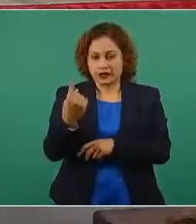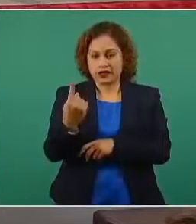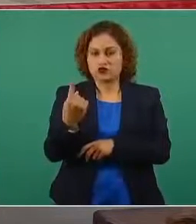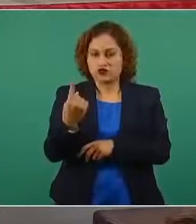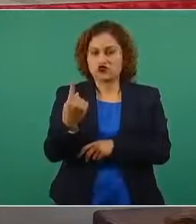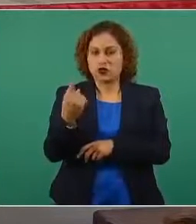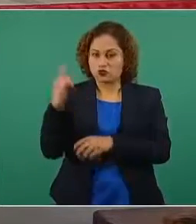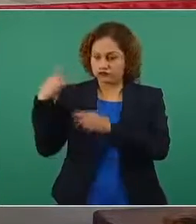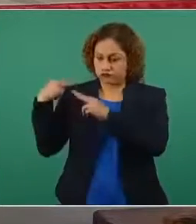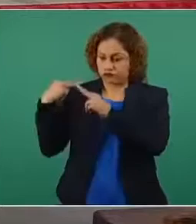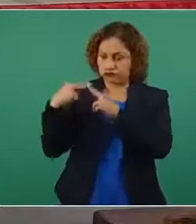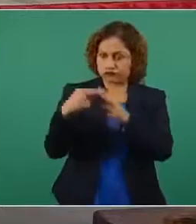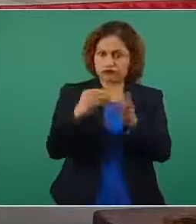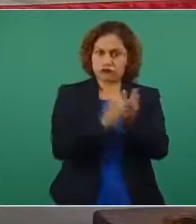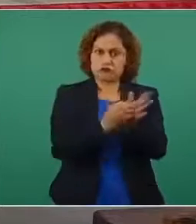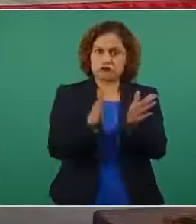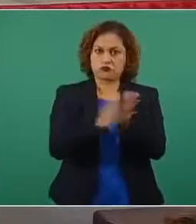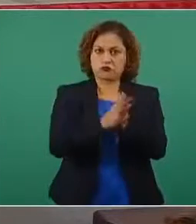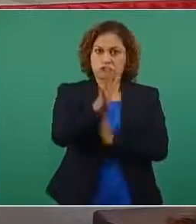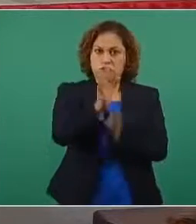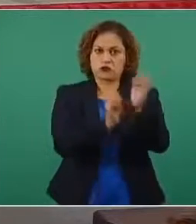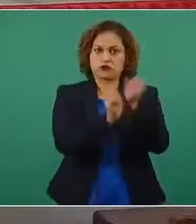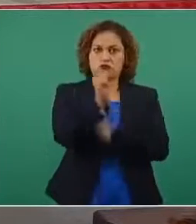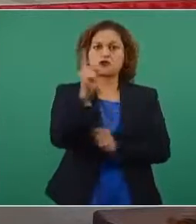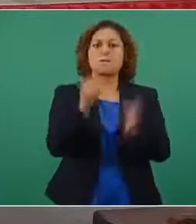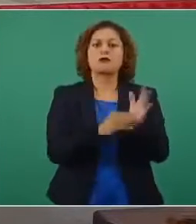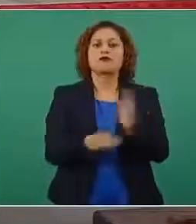y quedó en la constitución del diecisiete